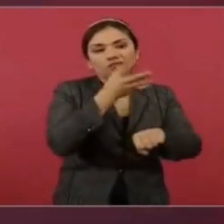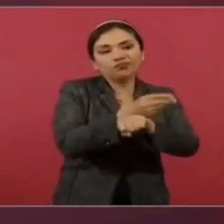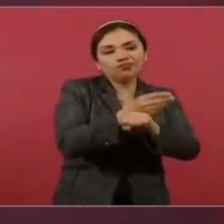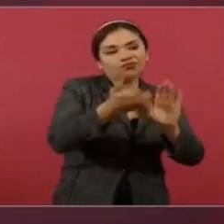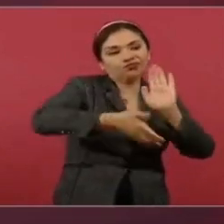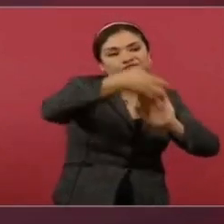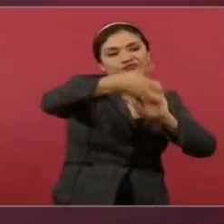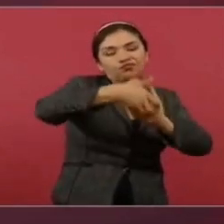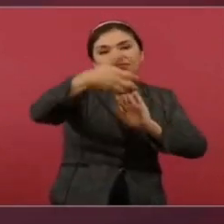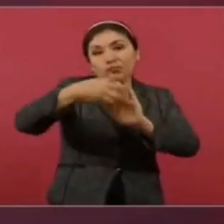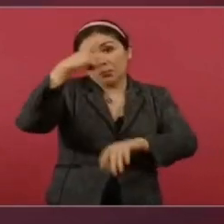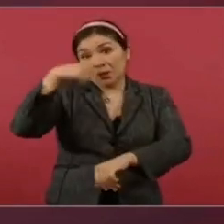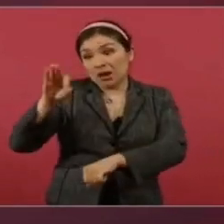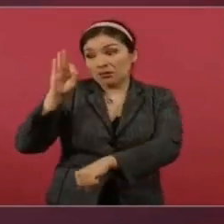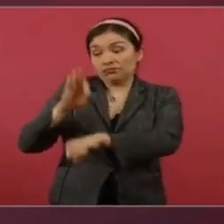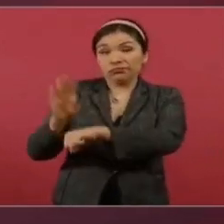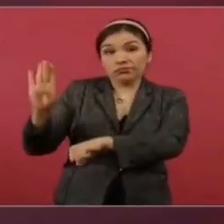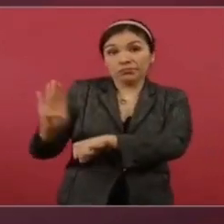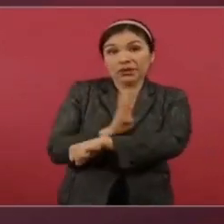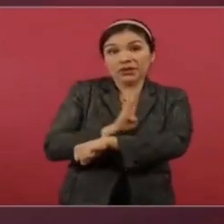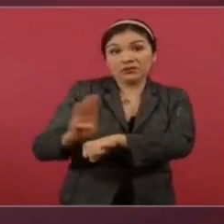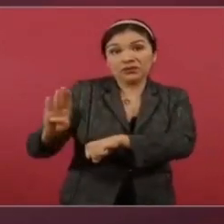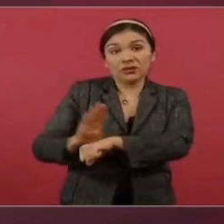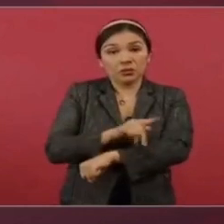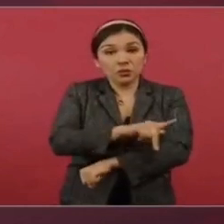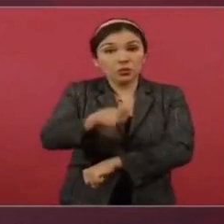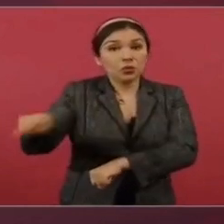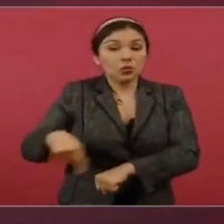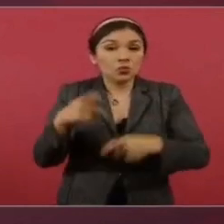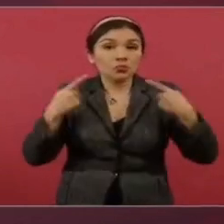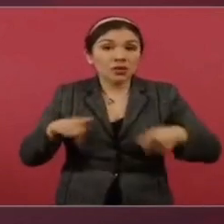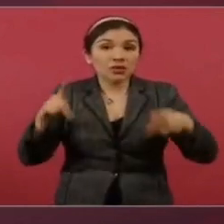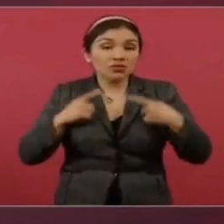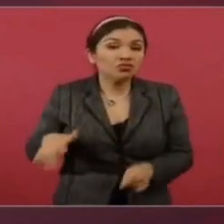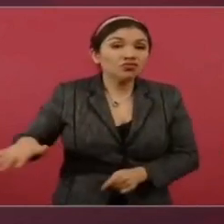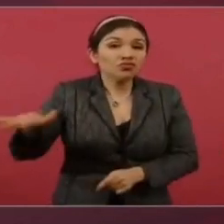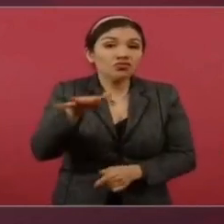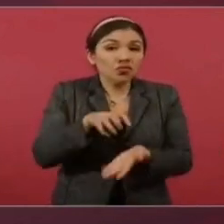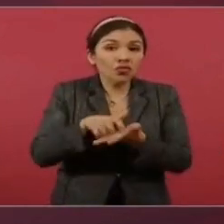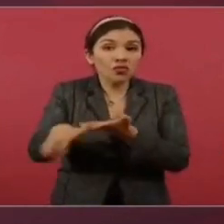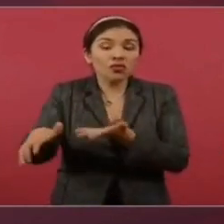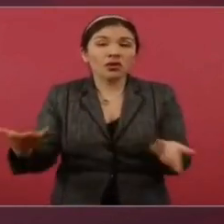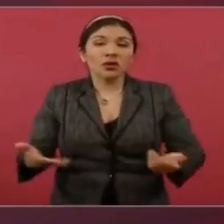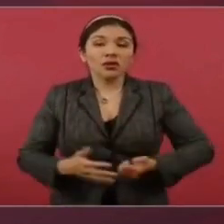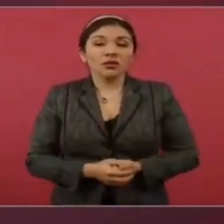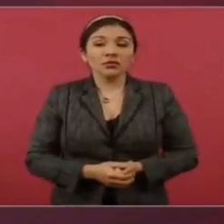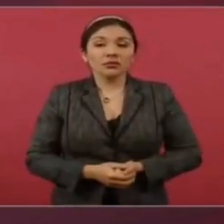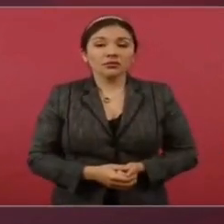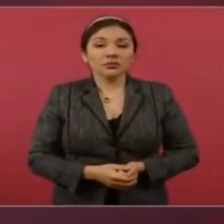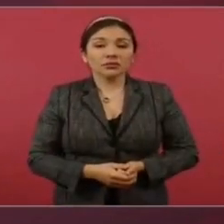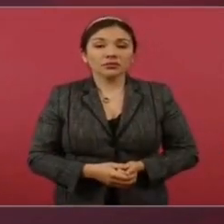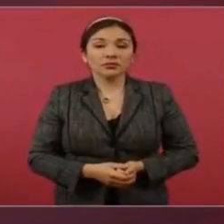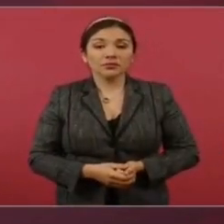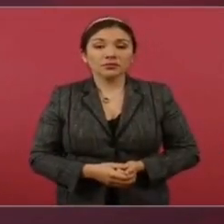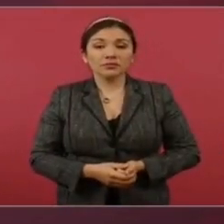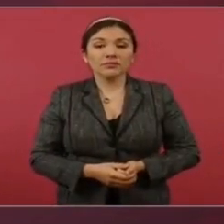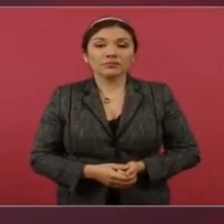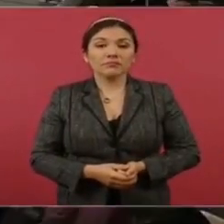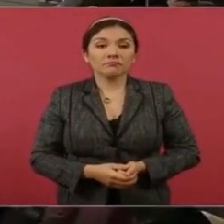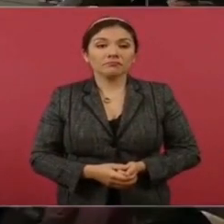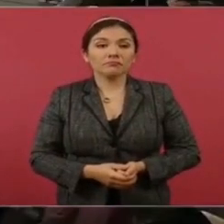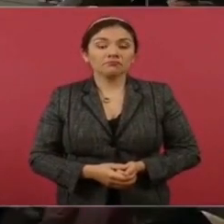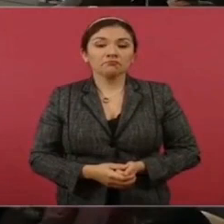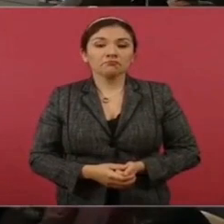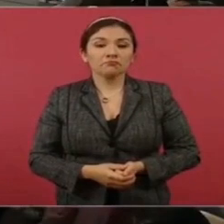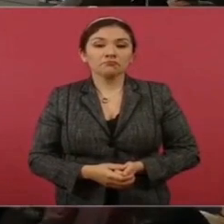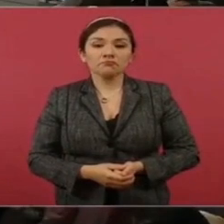beneficio del pueblo, no se